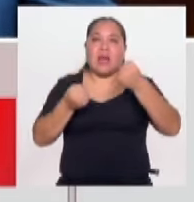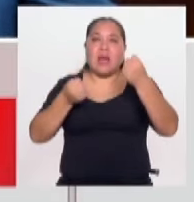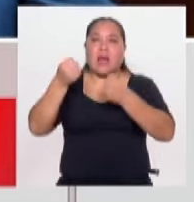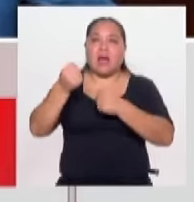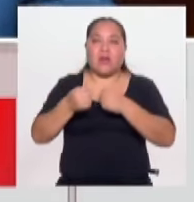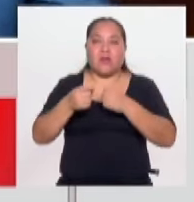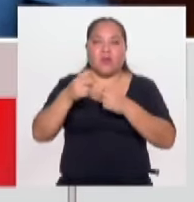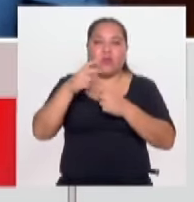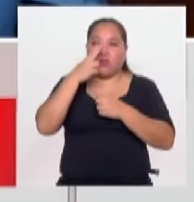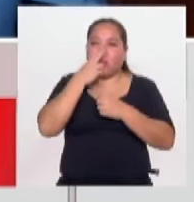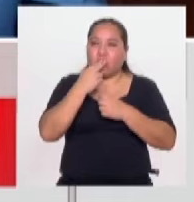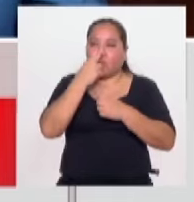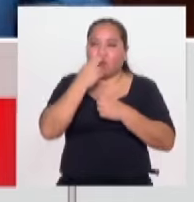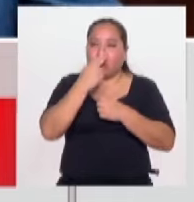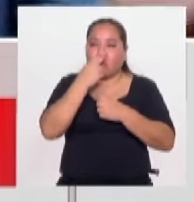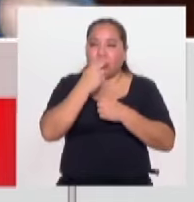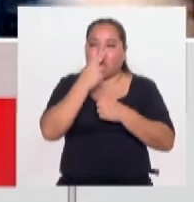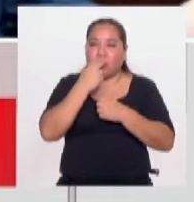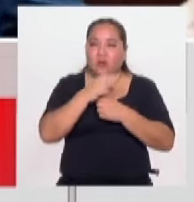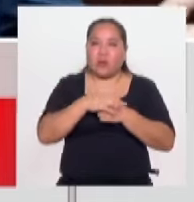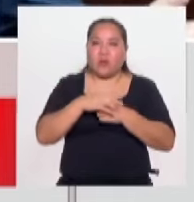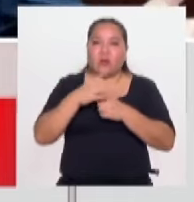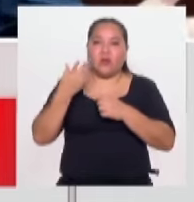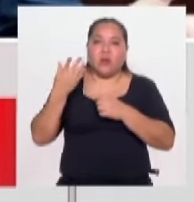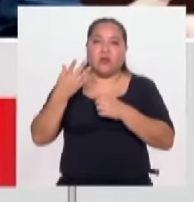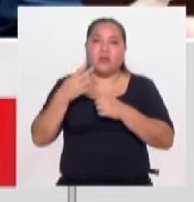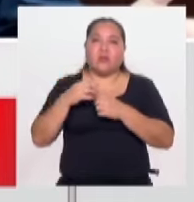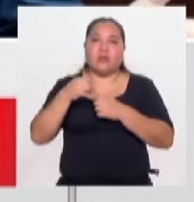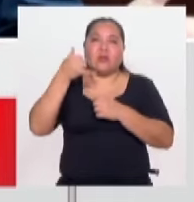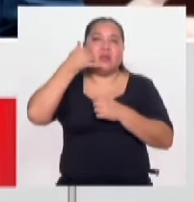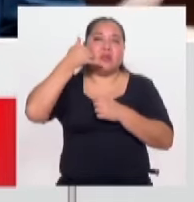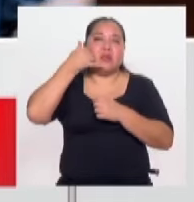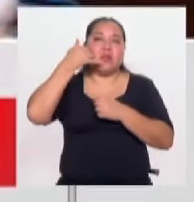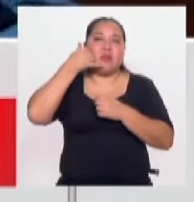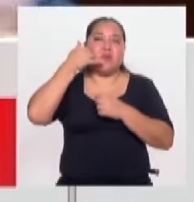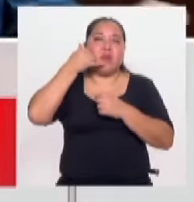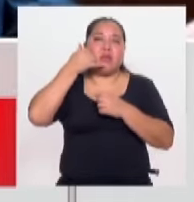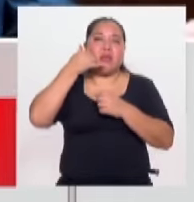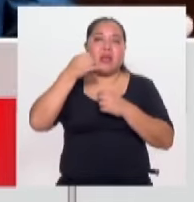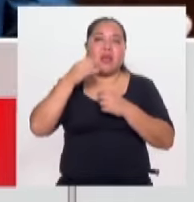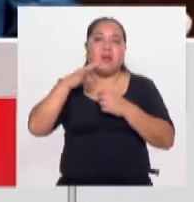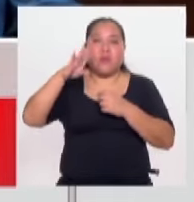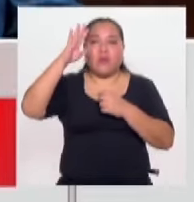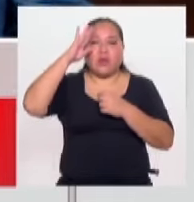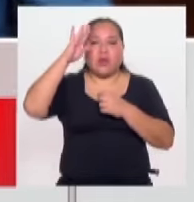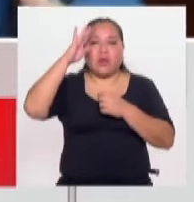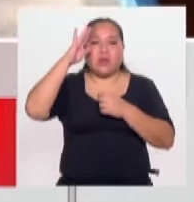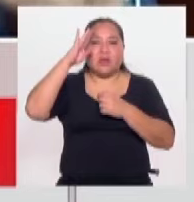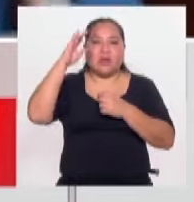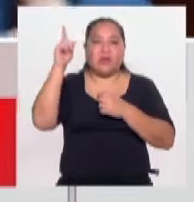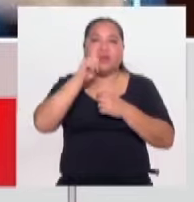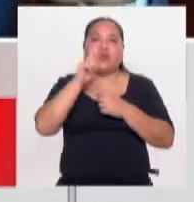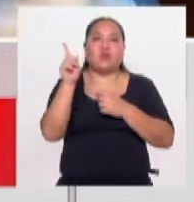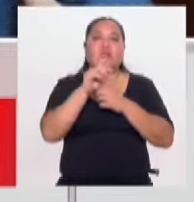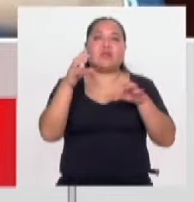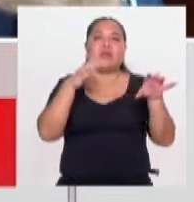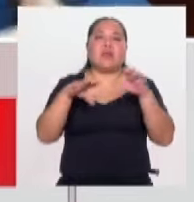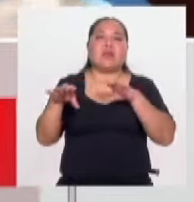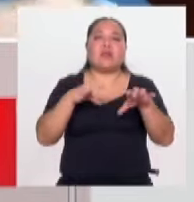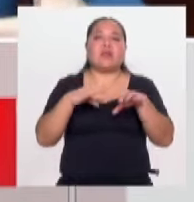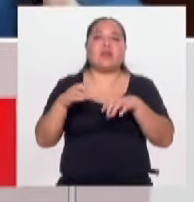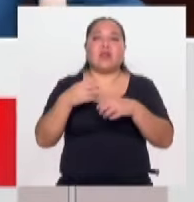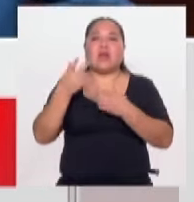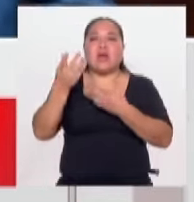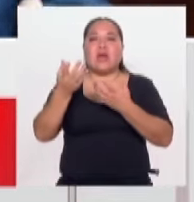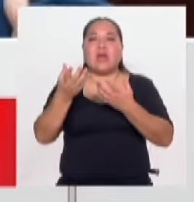teléfono emite una alerta temprana a la Policía, inmediatamente lo neutralizan. No se ha hecho. Entonces, hay que utilizar